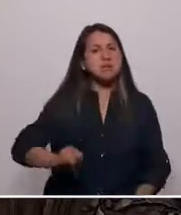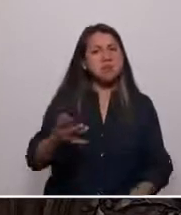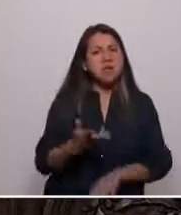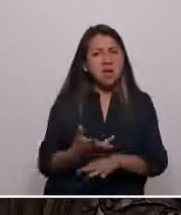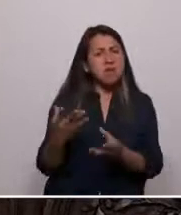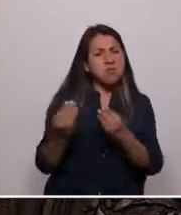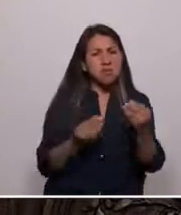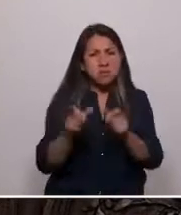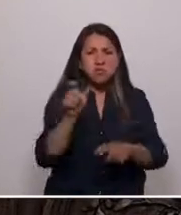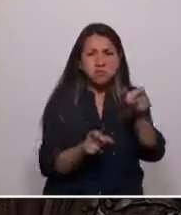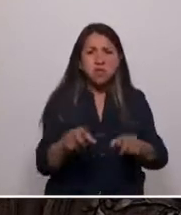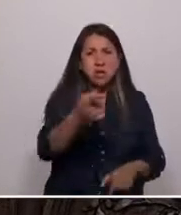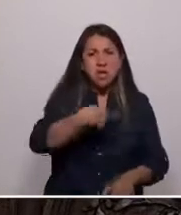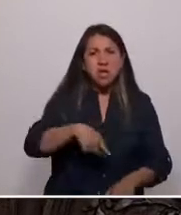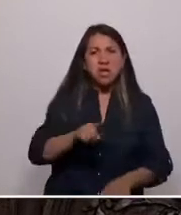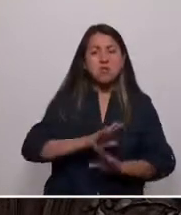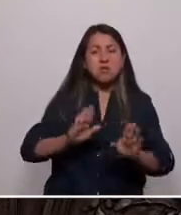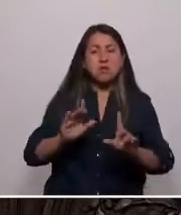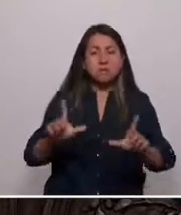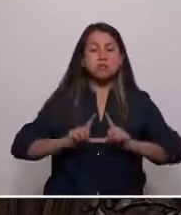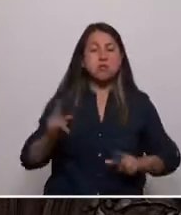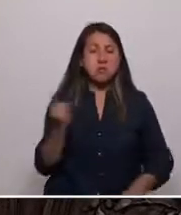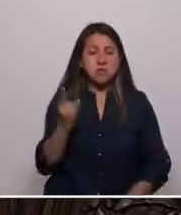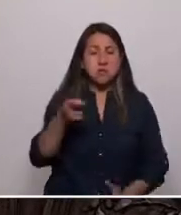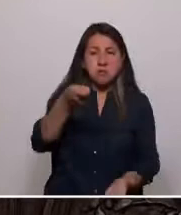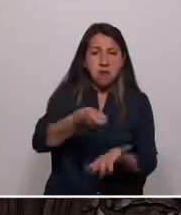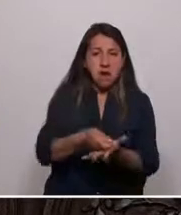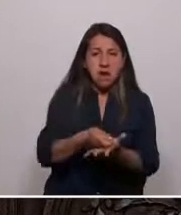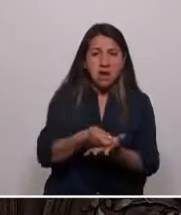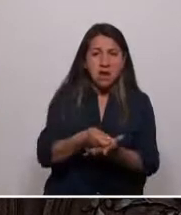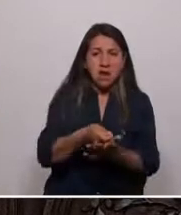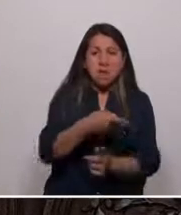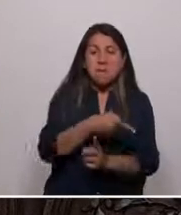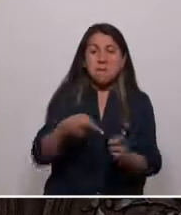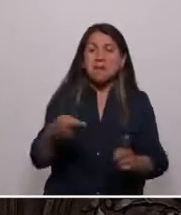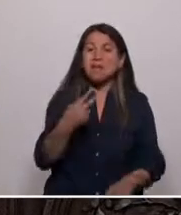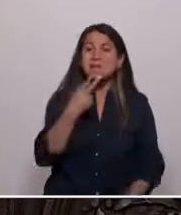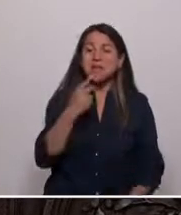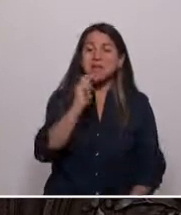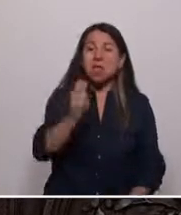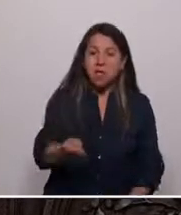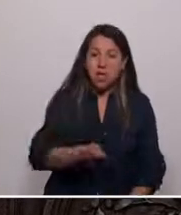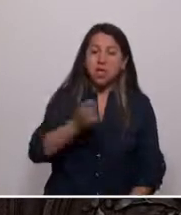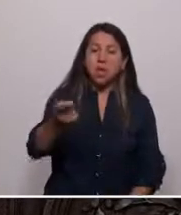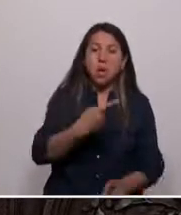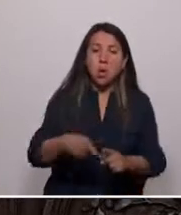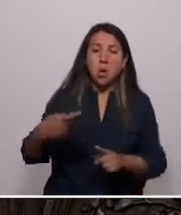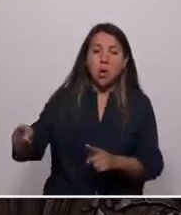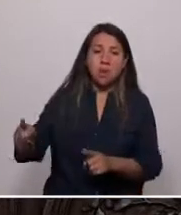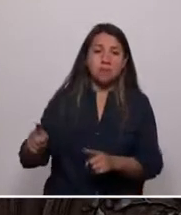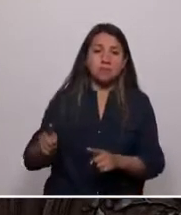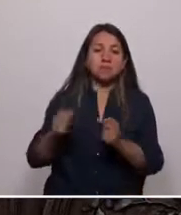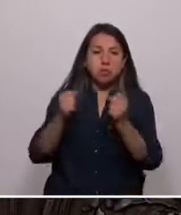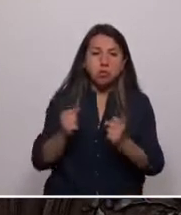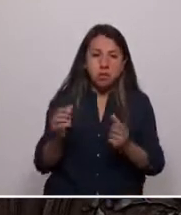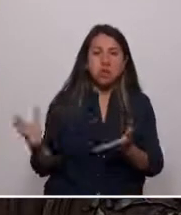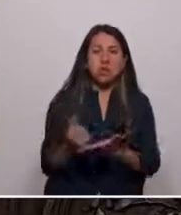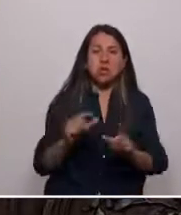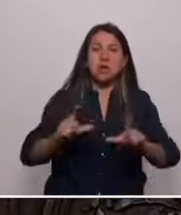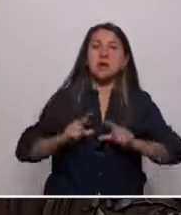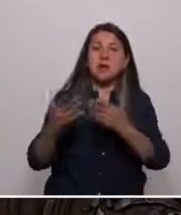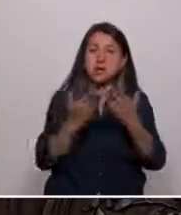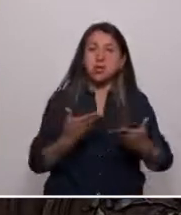miles de personas que salían de la universidad para pagar durante la mitad de su vida el crédito que debieron pedir para estudiar. No